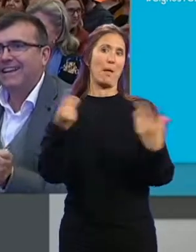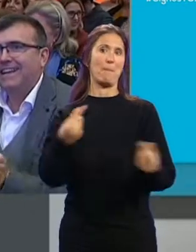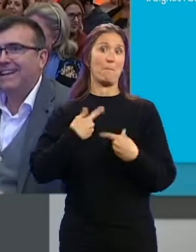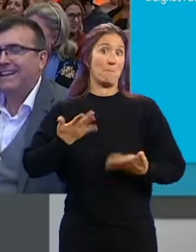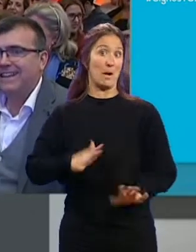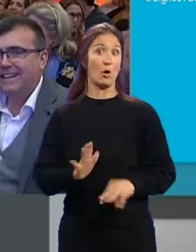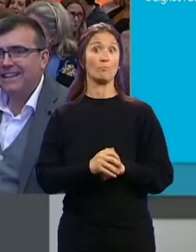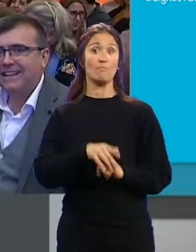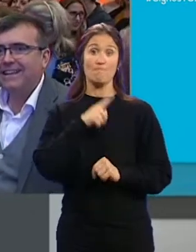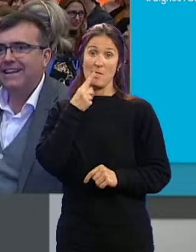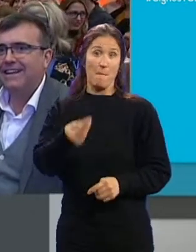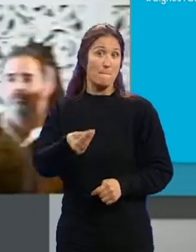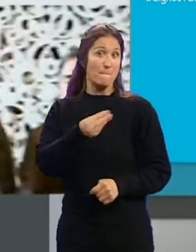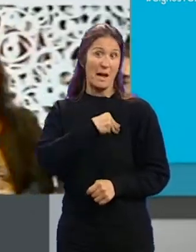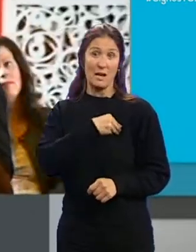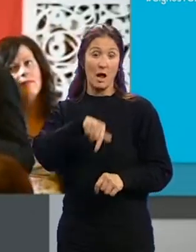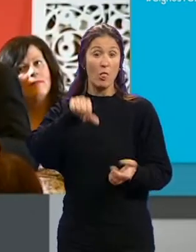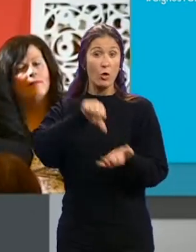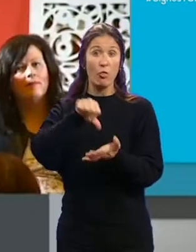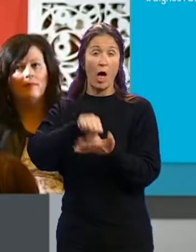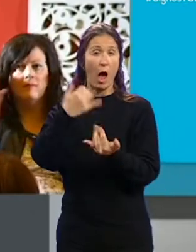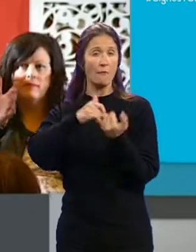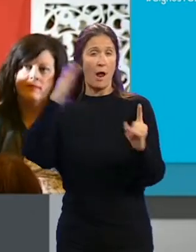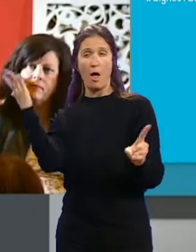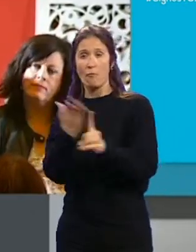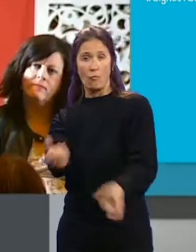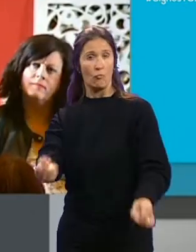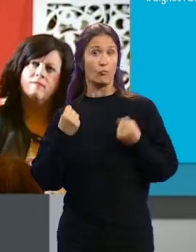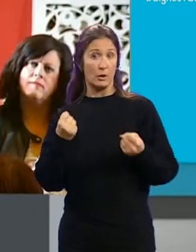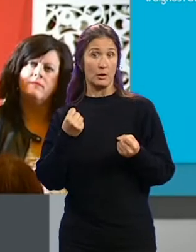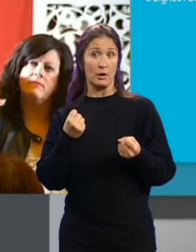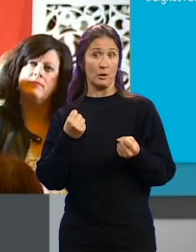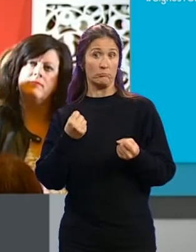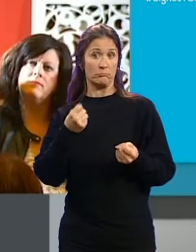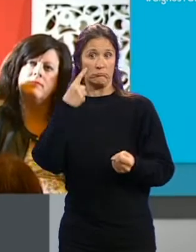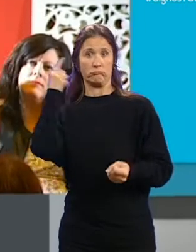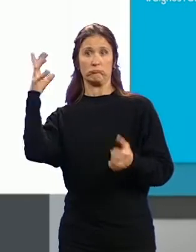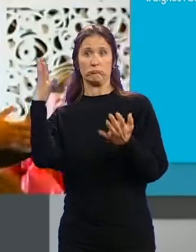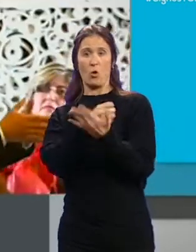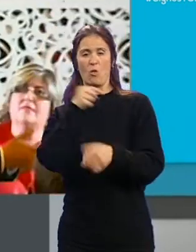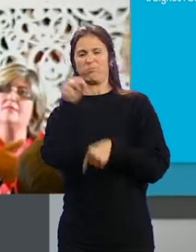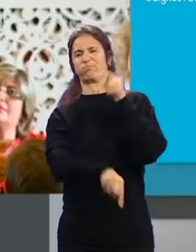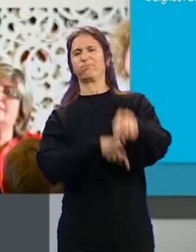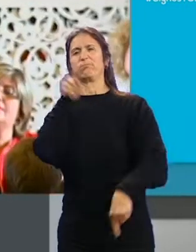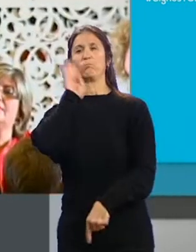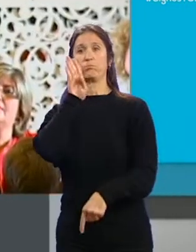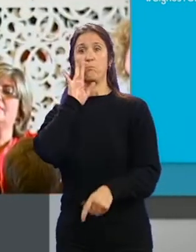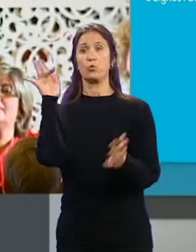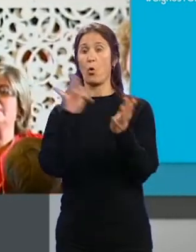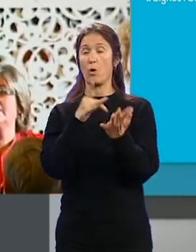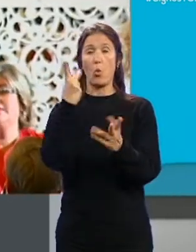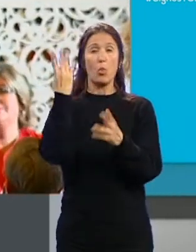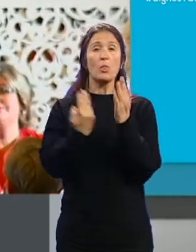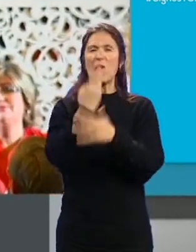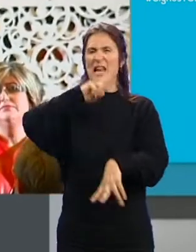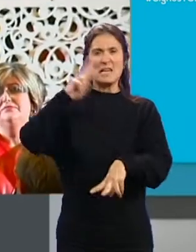lamentablemente en esta ciudad pasó lo peor... ...que le puede pasar a una ciudad... ...señalada por la corrupción. El día negro en el cual tuvimos que